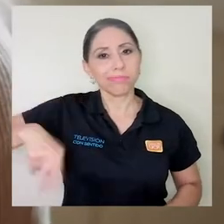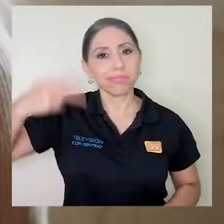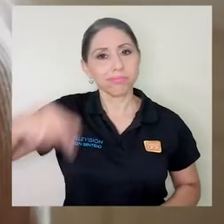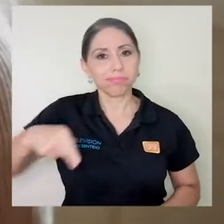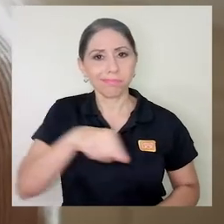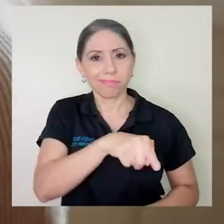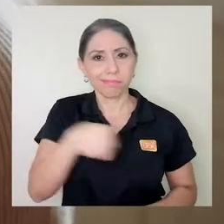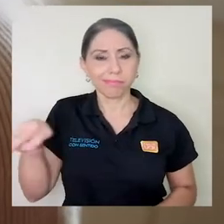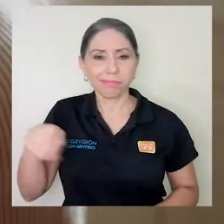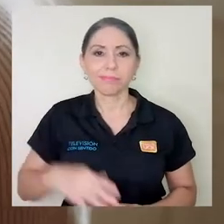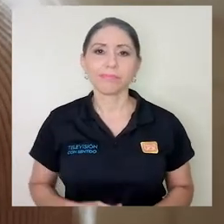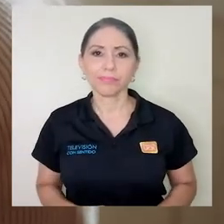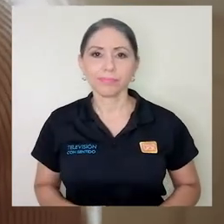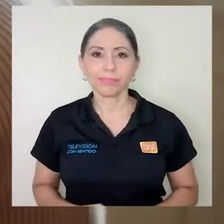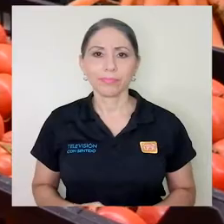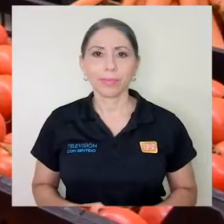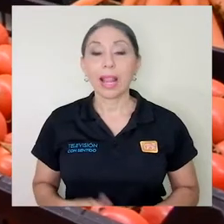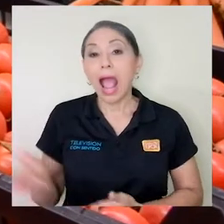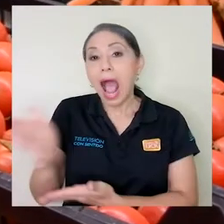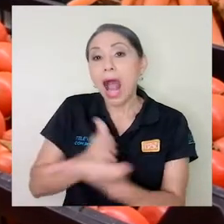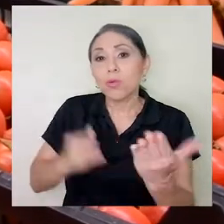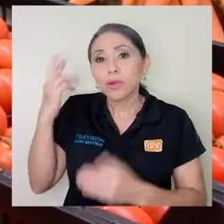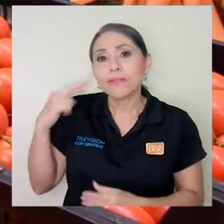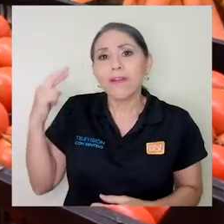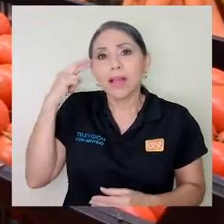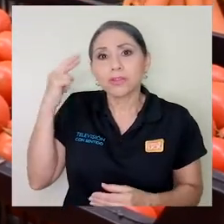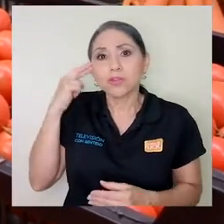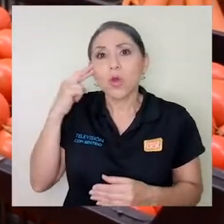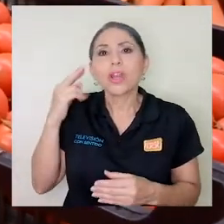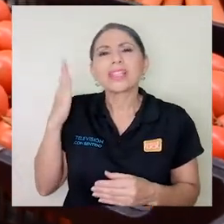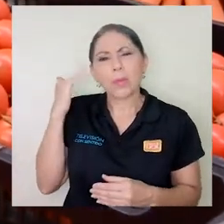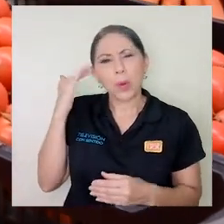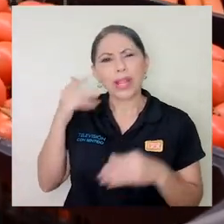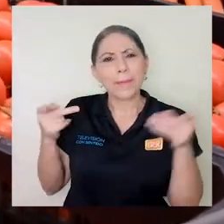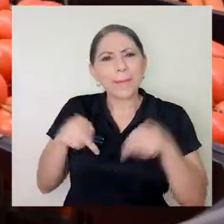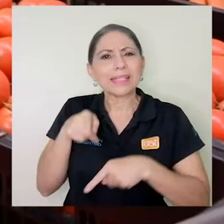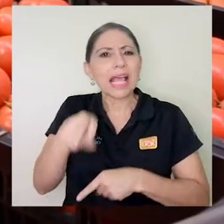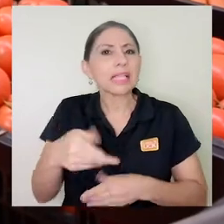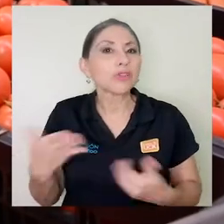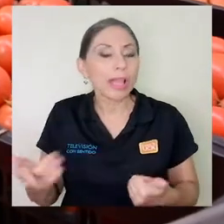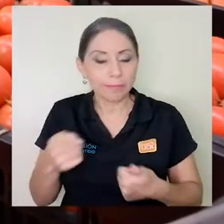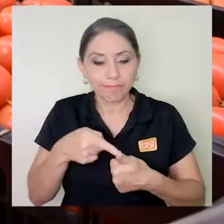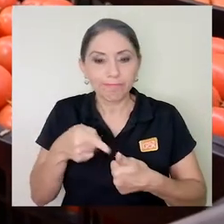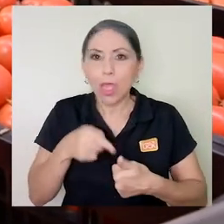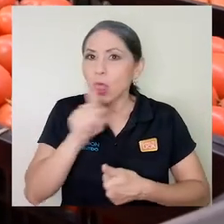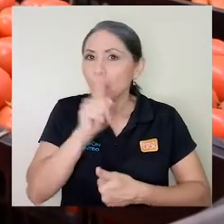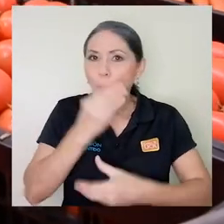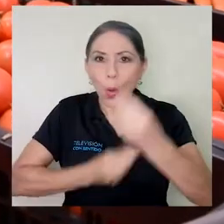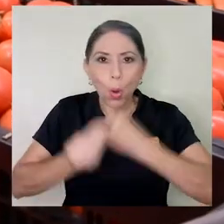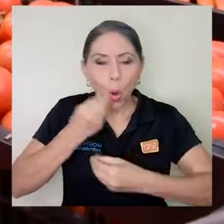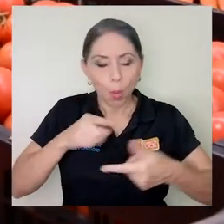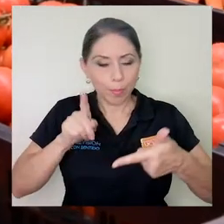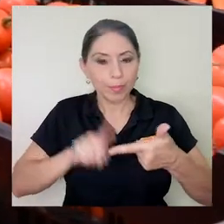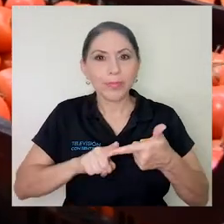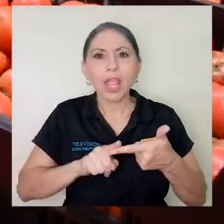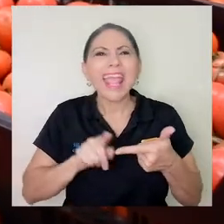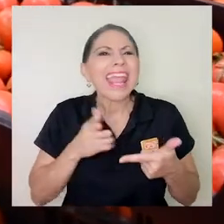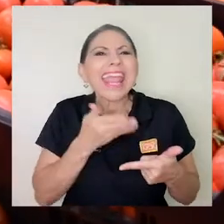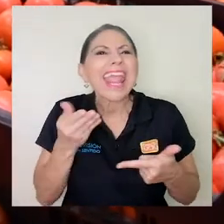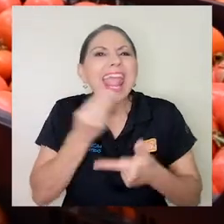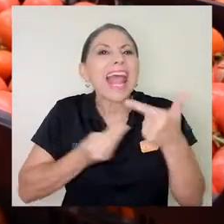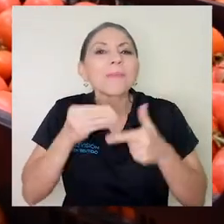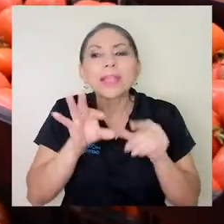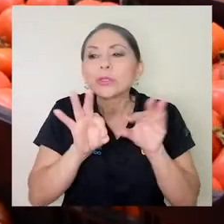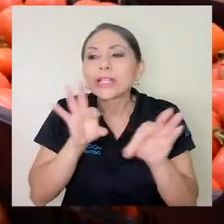riesgo en esta población. Algunas de las causantes que inciden en este fenómeno son la privación de alimentos, las